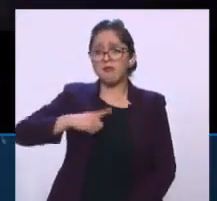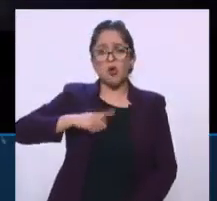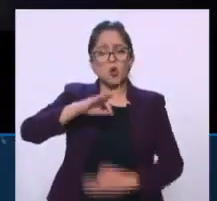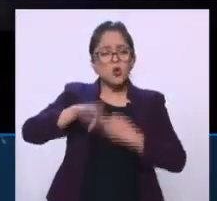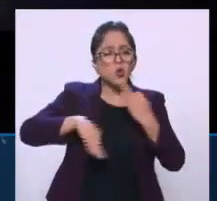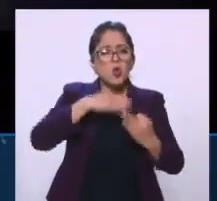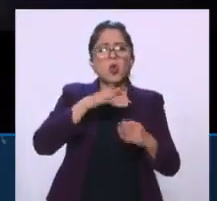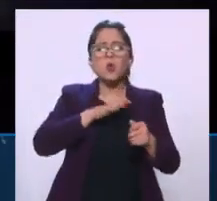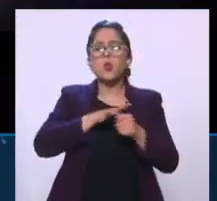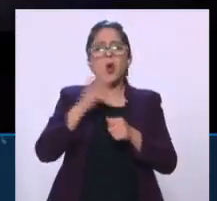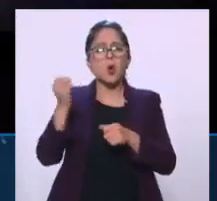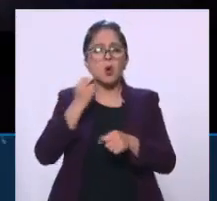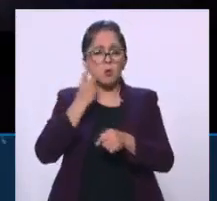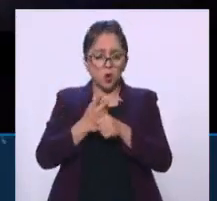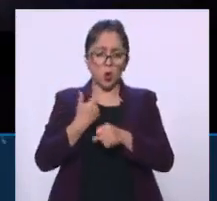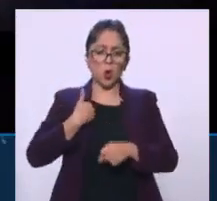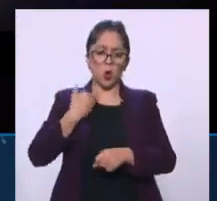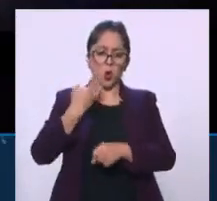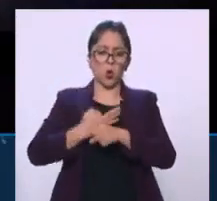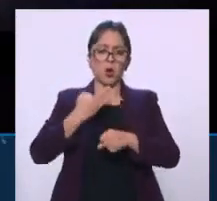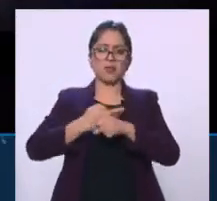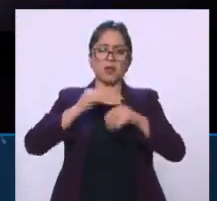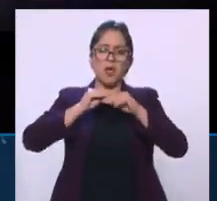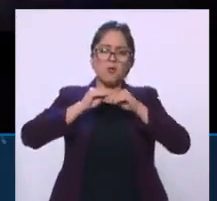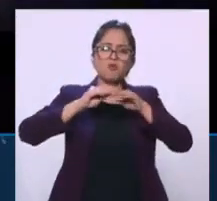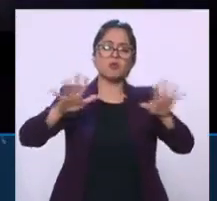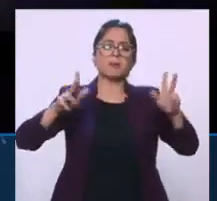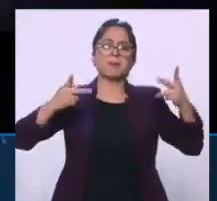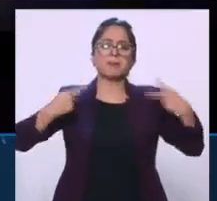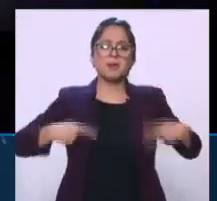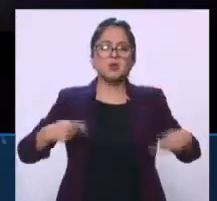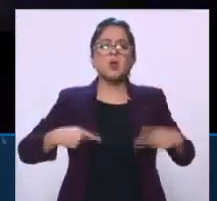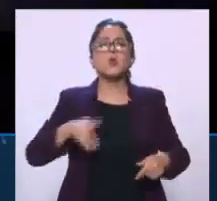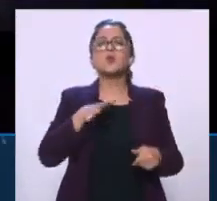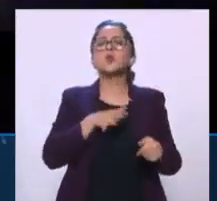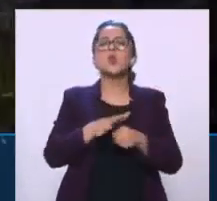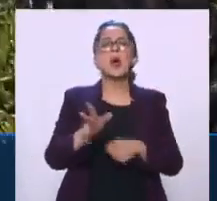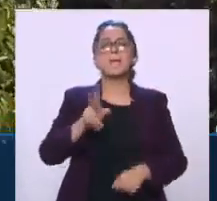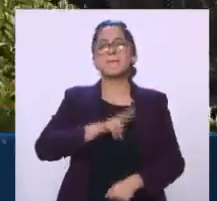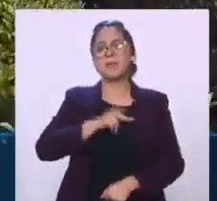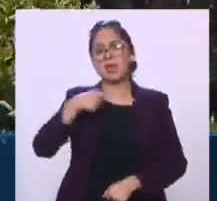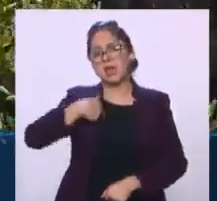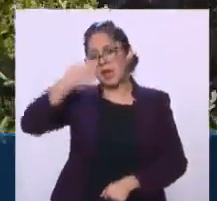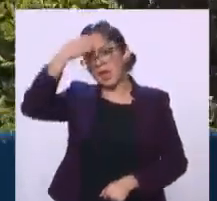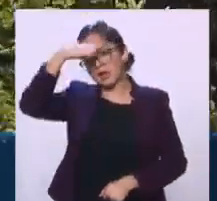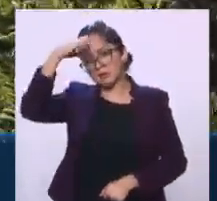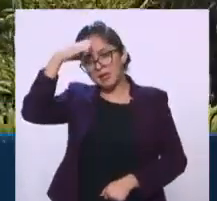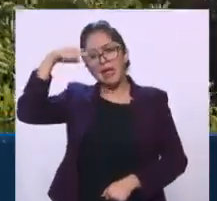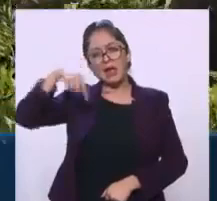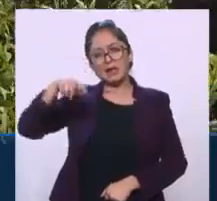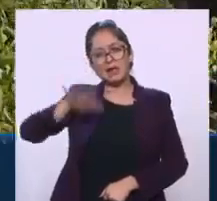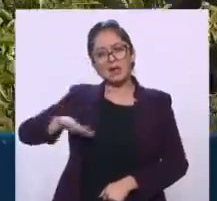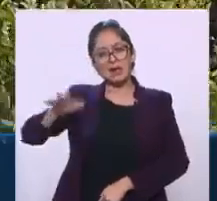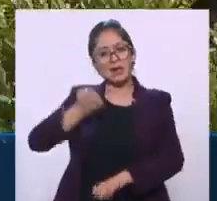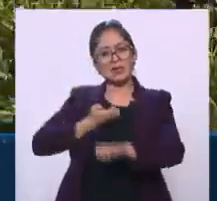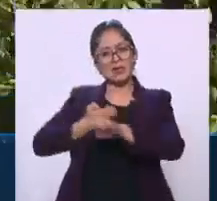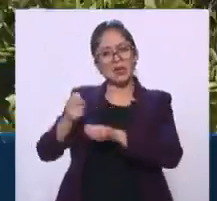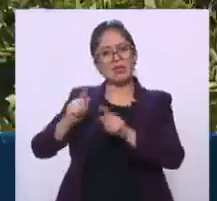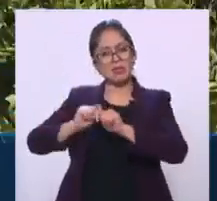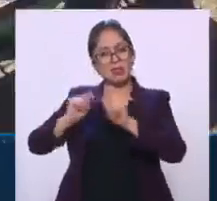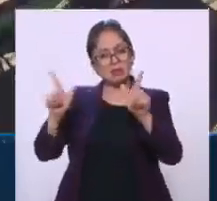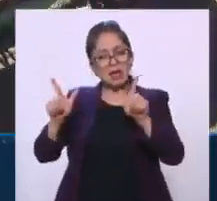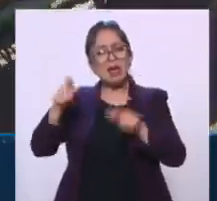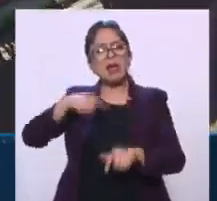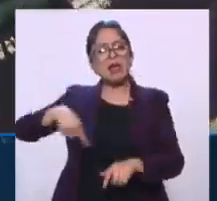comparto al público las experiencias que nosotros hemos tenido aquí en Tlaxcala sobre prácticas